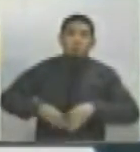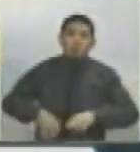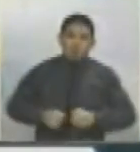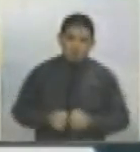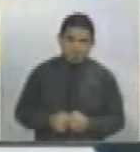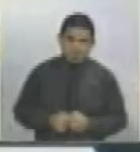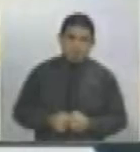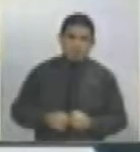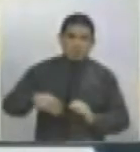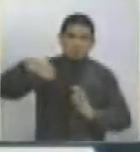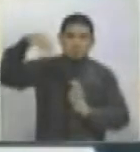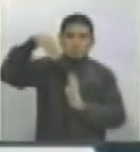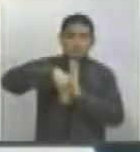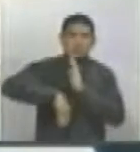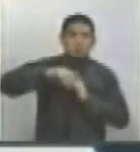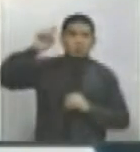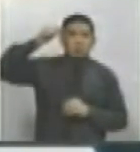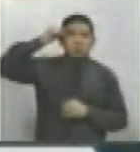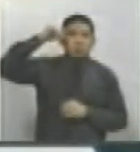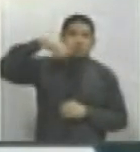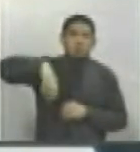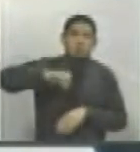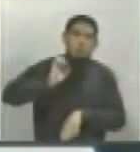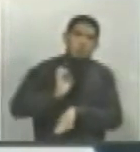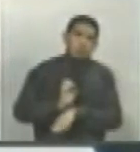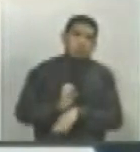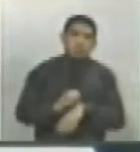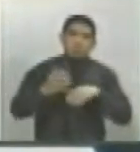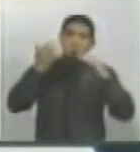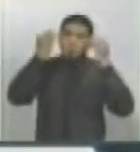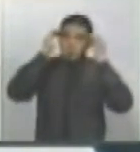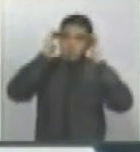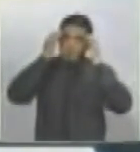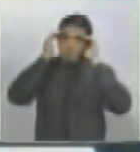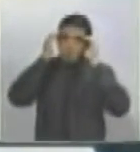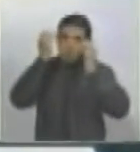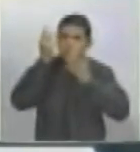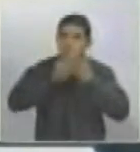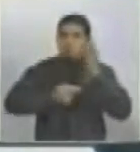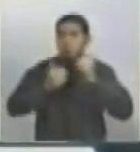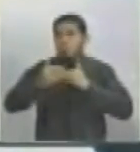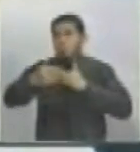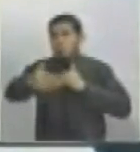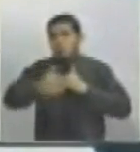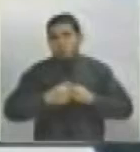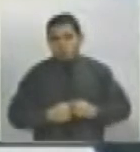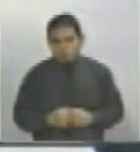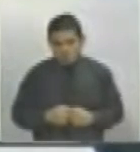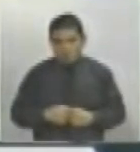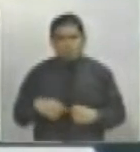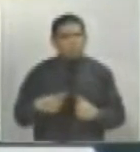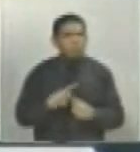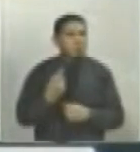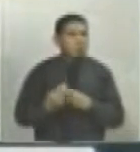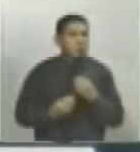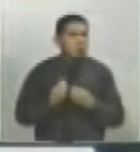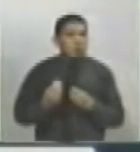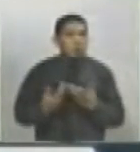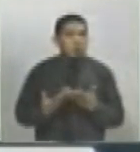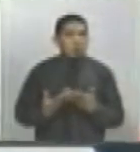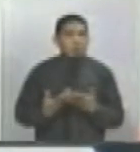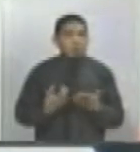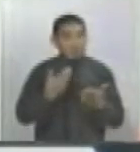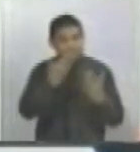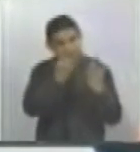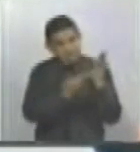debacle para el Estado ecuatoriano. Nos preocupa terriblemente lo que puede pasar y lo primero que se debe hacer es declarar la nulidad